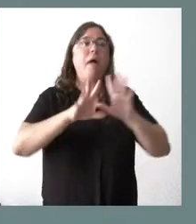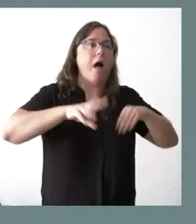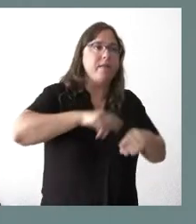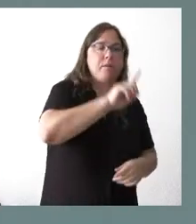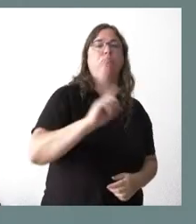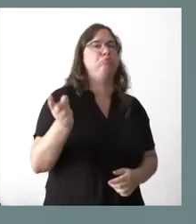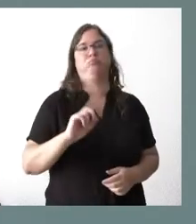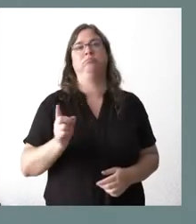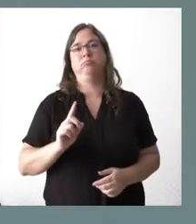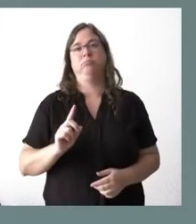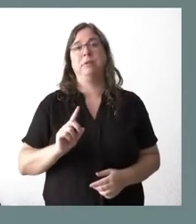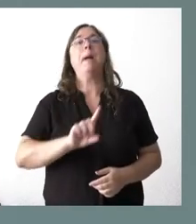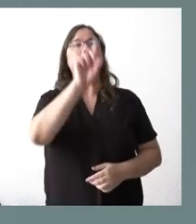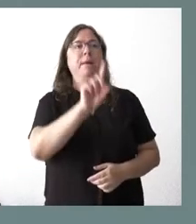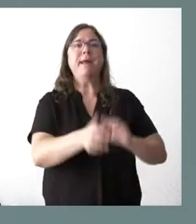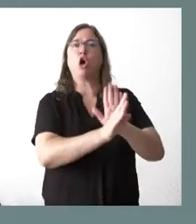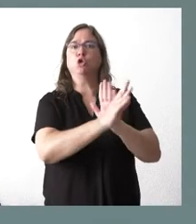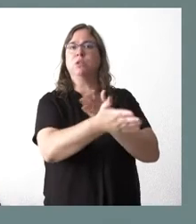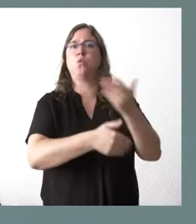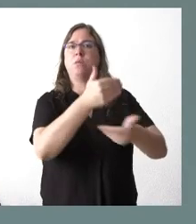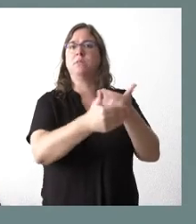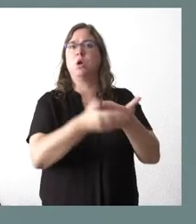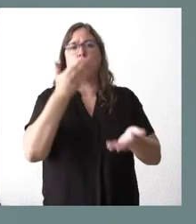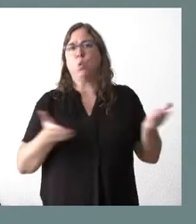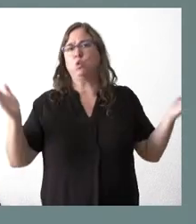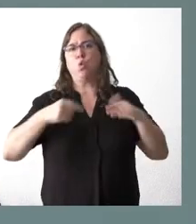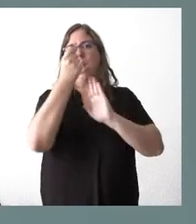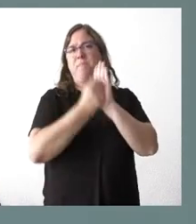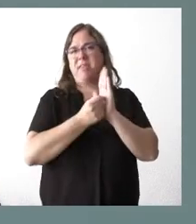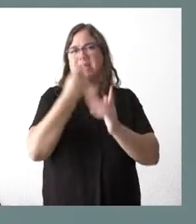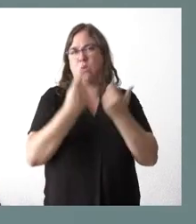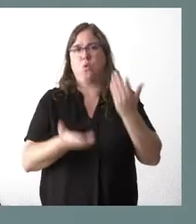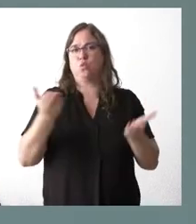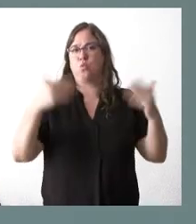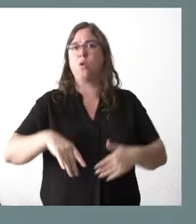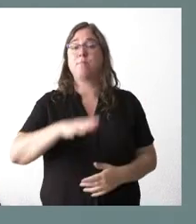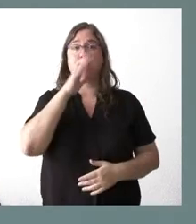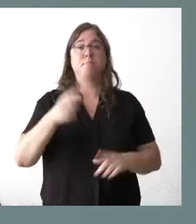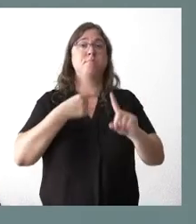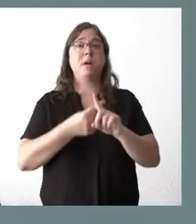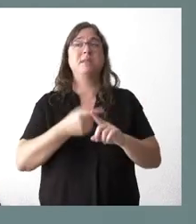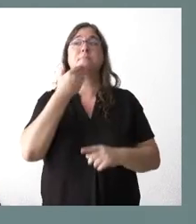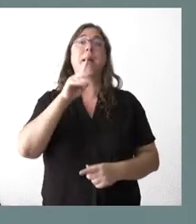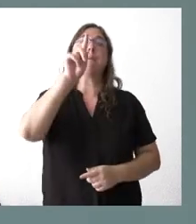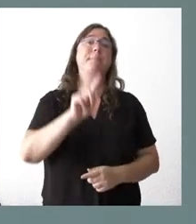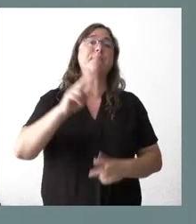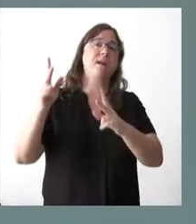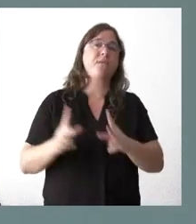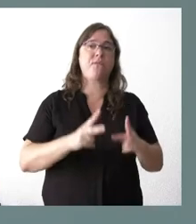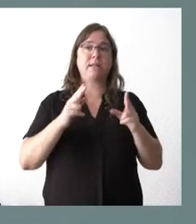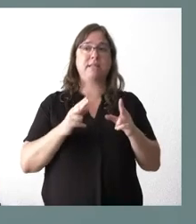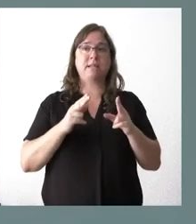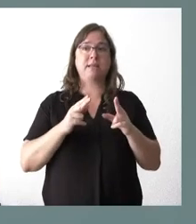primera. No. Es que la primera está en vigor y se está aplicando. Es nos parece injusto alguna de estas medidas. Y, además, es más, es que esa primera fase, como ven ustedes,